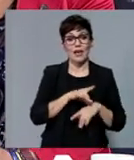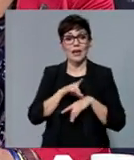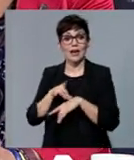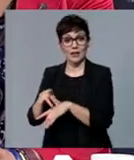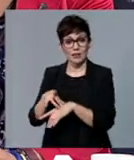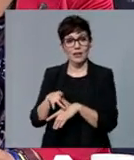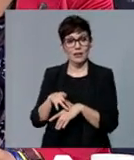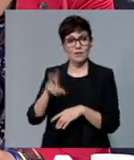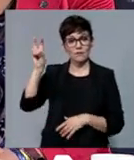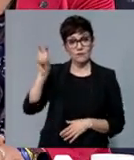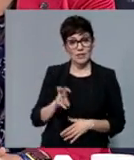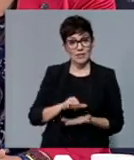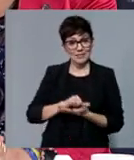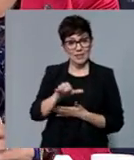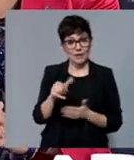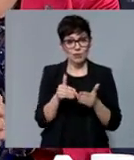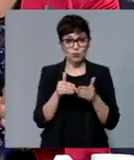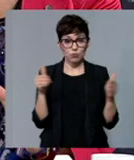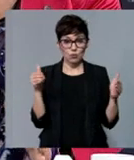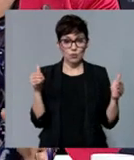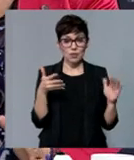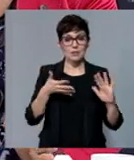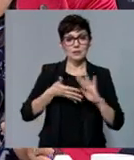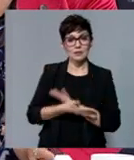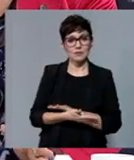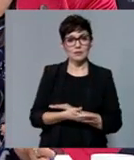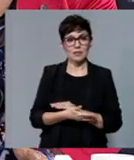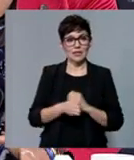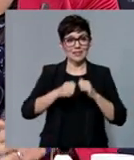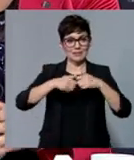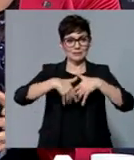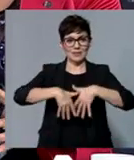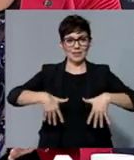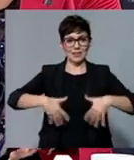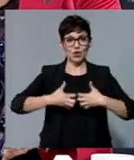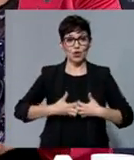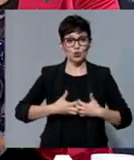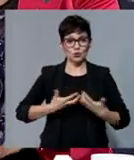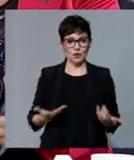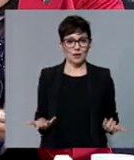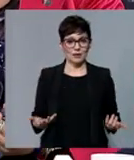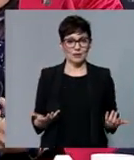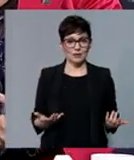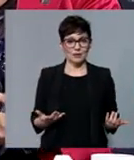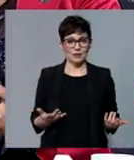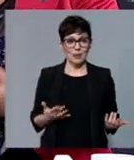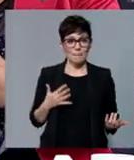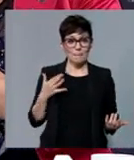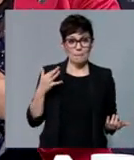que la agencia venga a San Javier, generará todo un tejido industrial alrededor y, evidentemente, eso a la vez